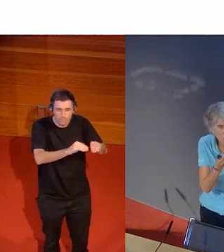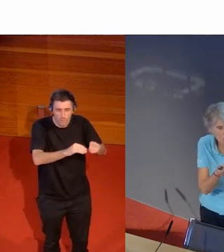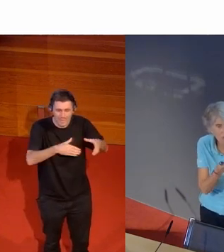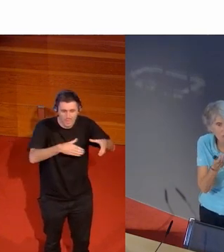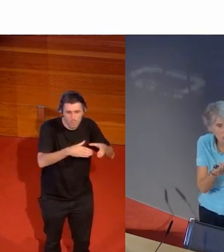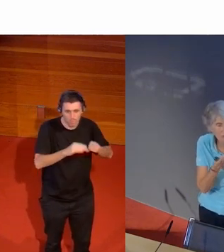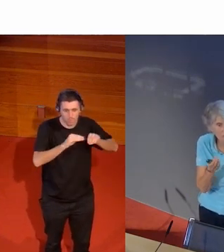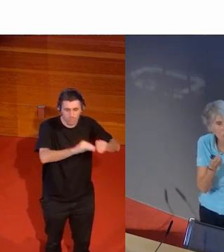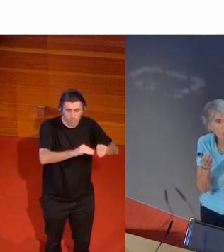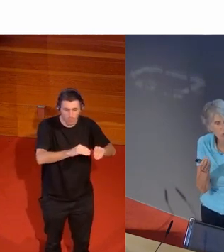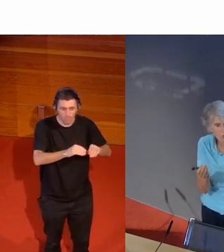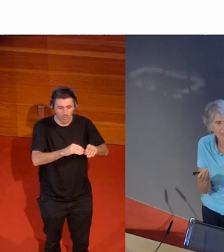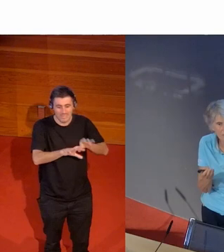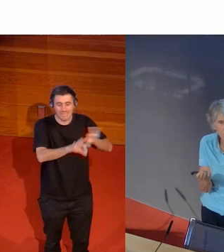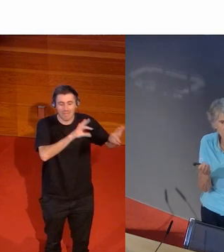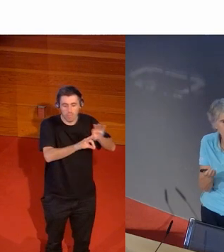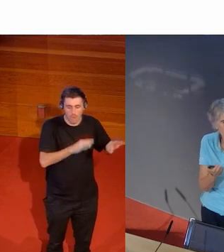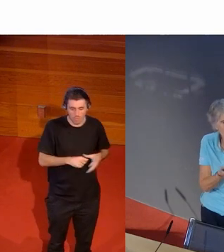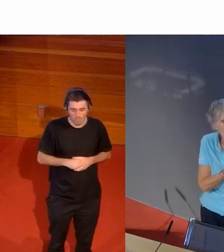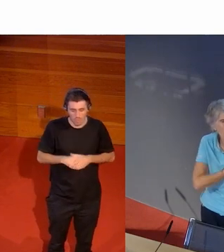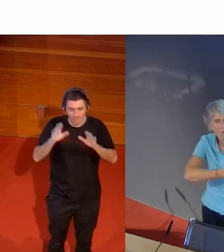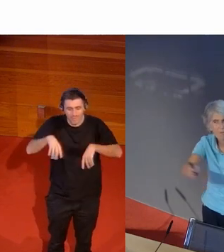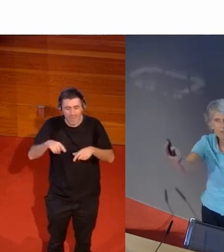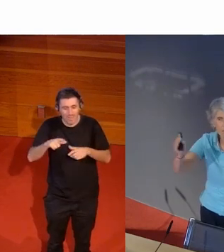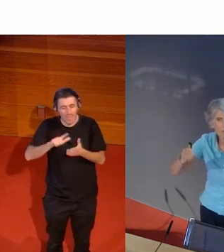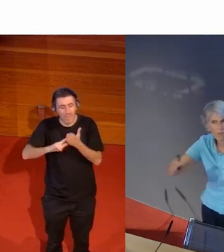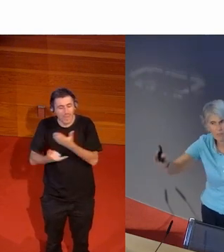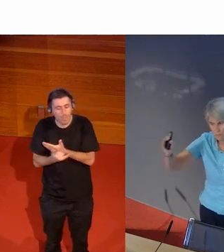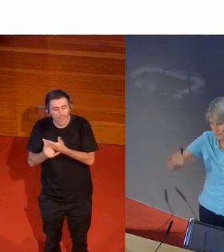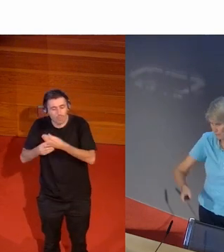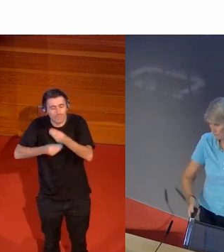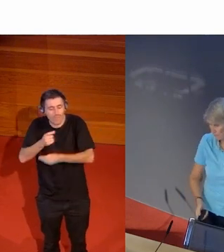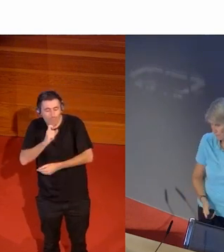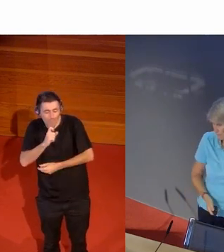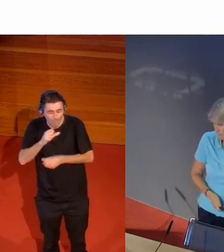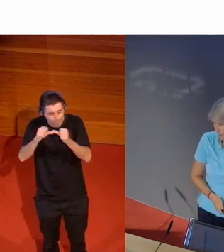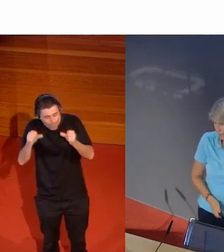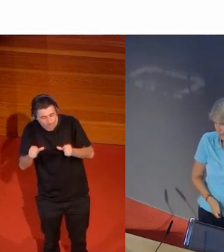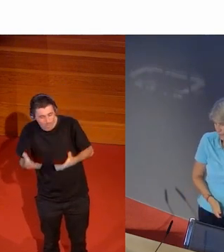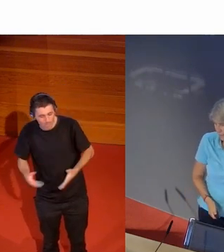es la utilización del lenguaje también con un poquito de cariño como hay de pasada